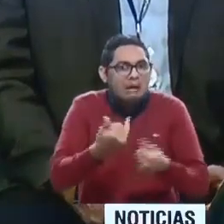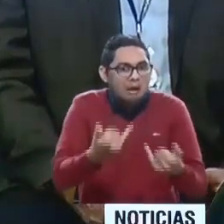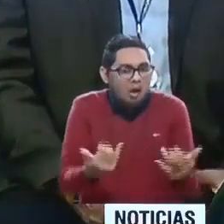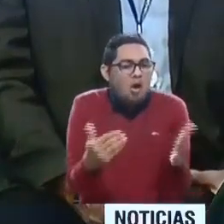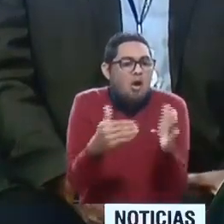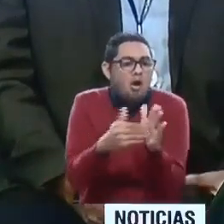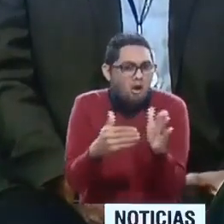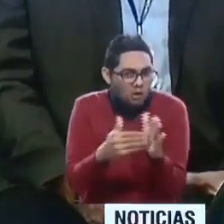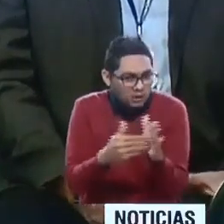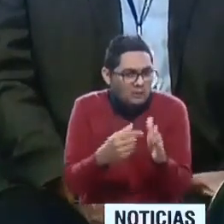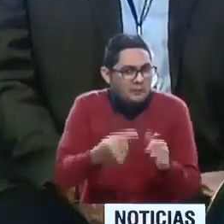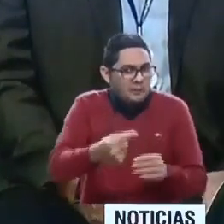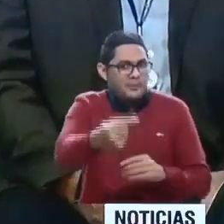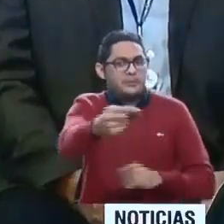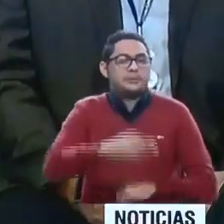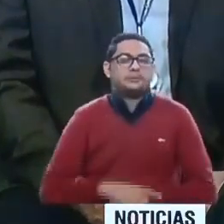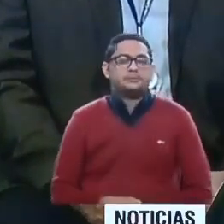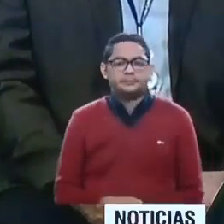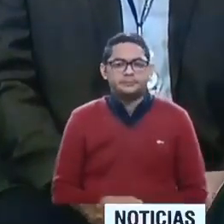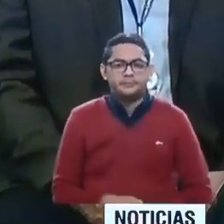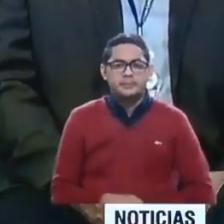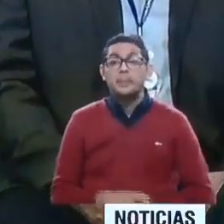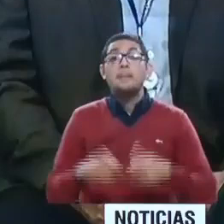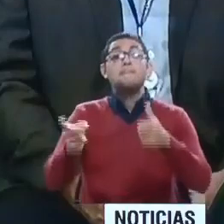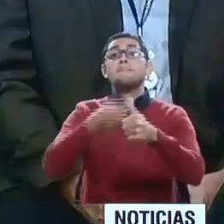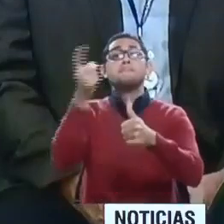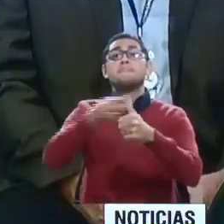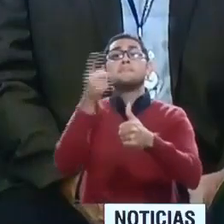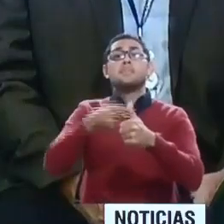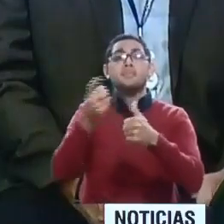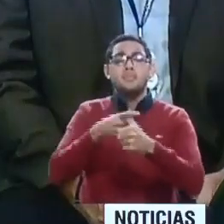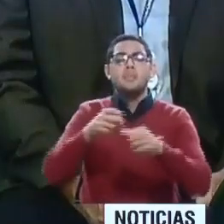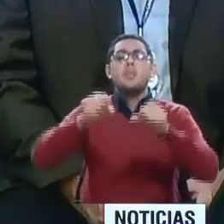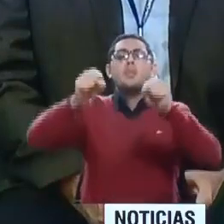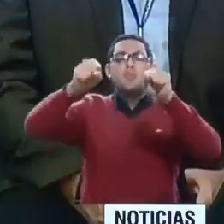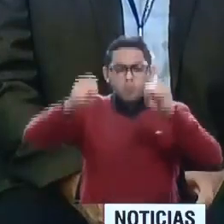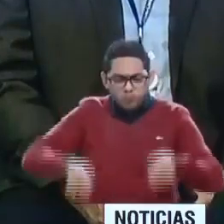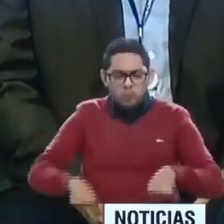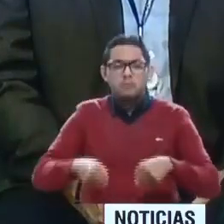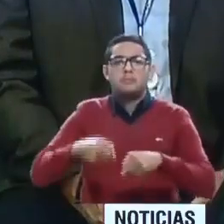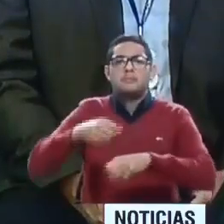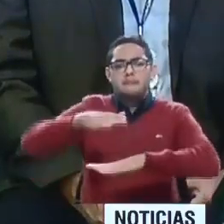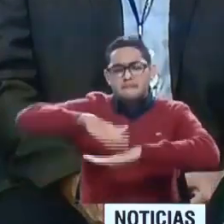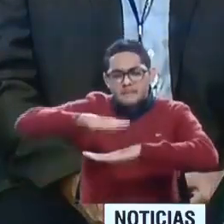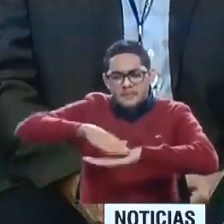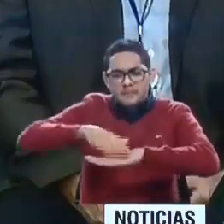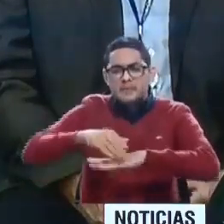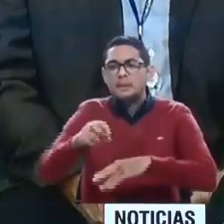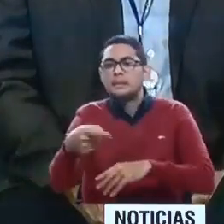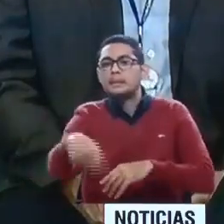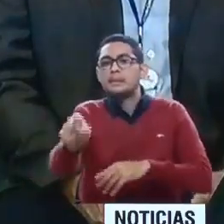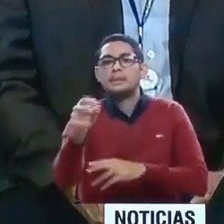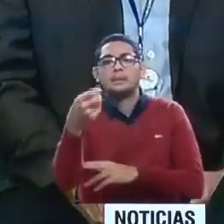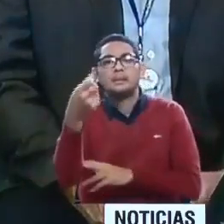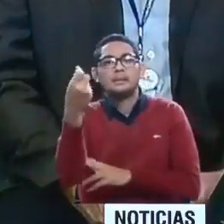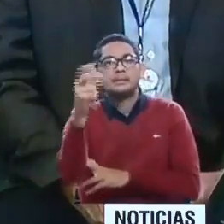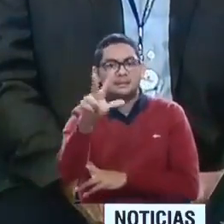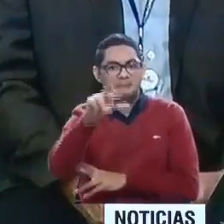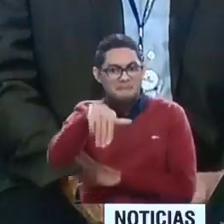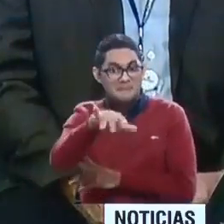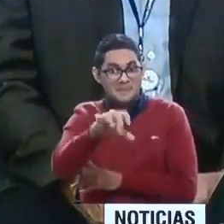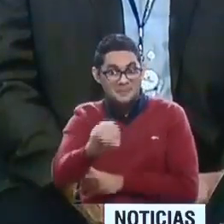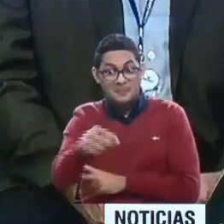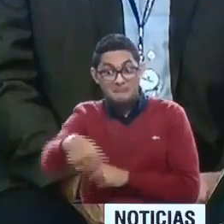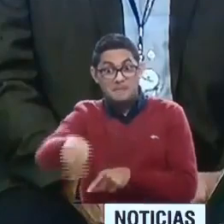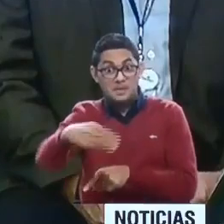El primer bloque que vamos a estar aperturando y que inicia el 13 de mayo, este miércoles 13 de mayo,